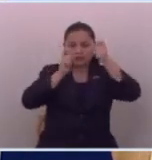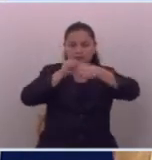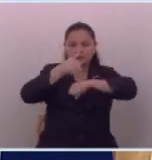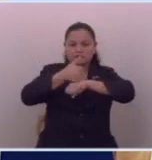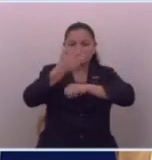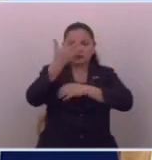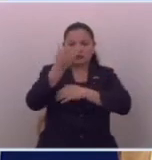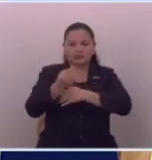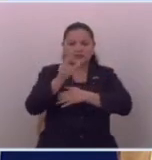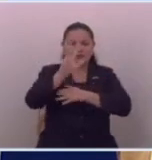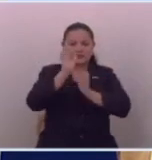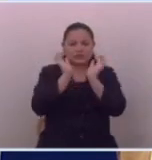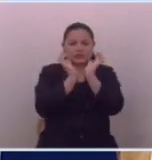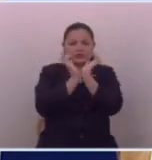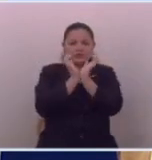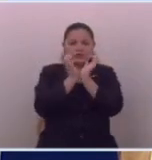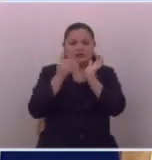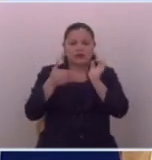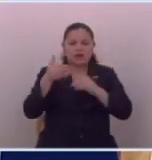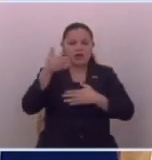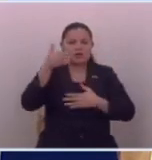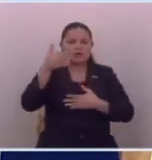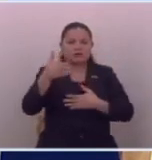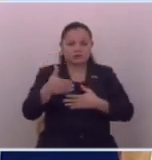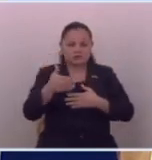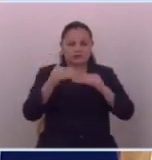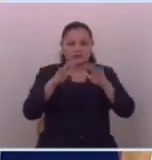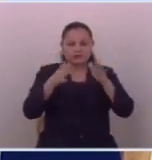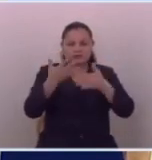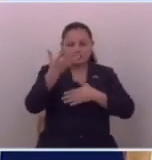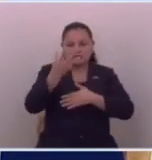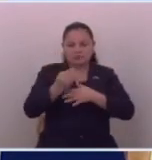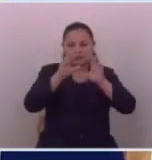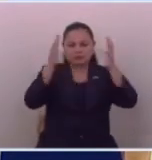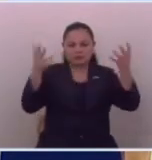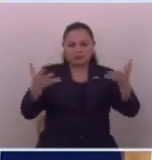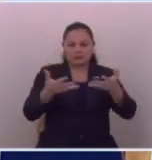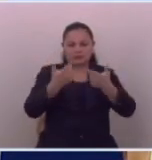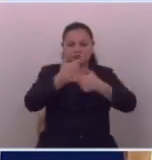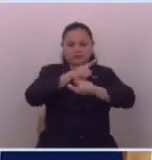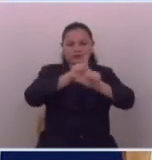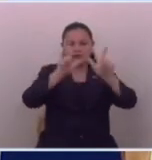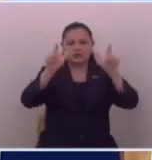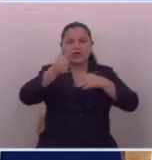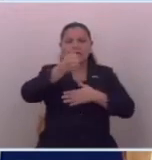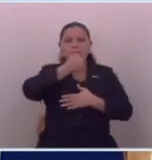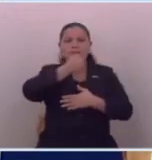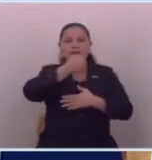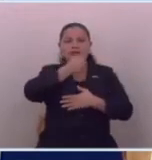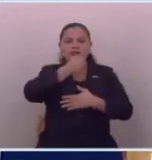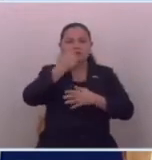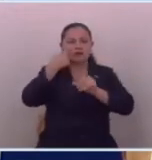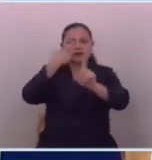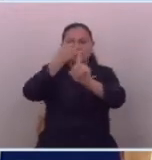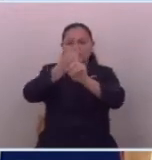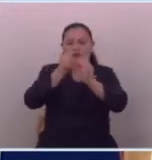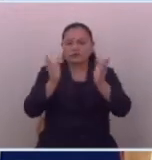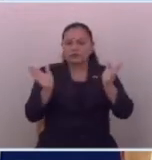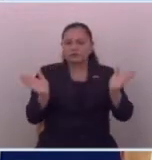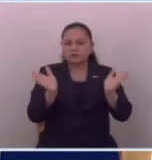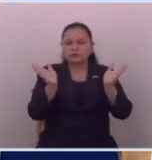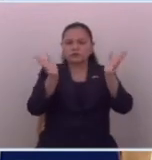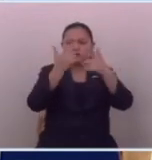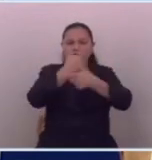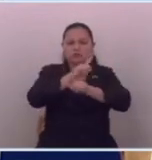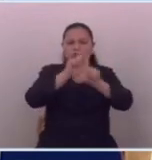el día 3 de mayo de cada año como el Día Mundial de la Libertad de Prensa, con el objeto de fomentar